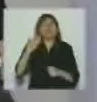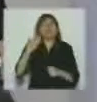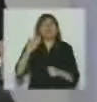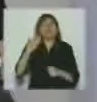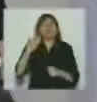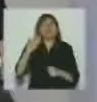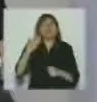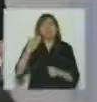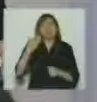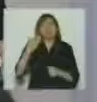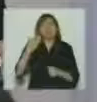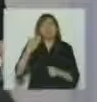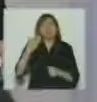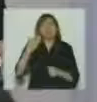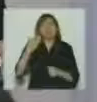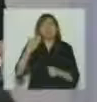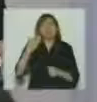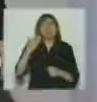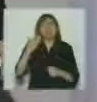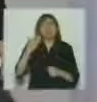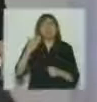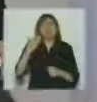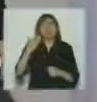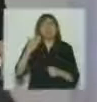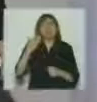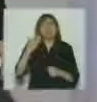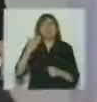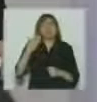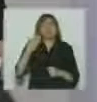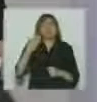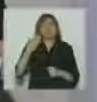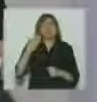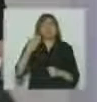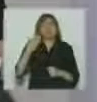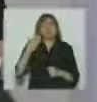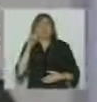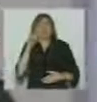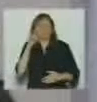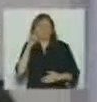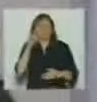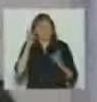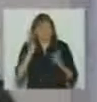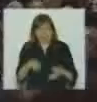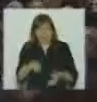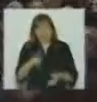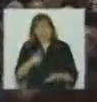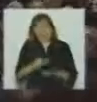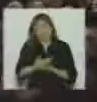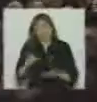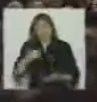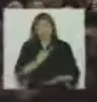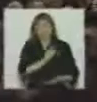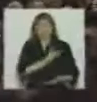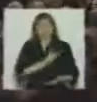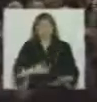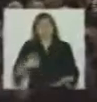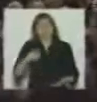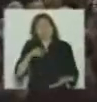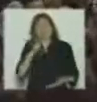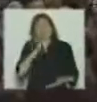públicamente este fin de semana que fue el día del padre porque además de presidenta soy mujer y soy mamá